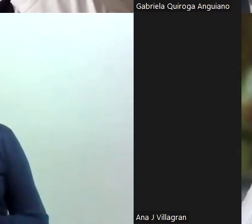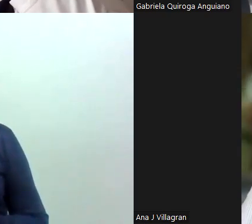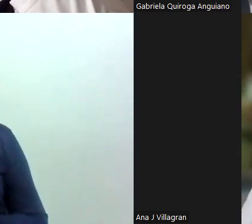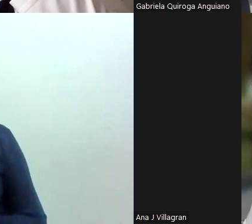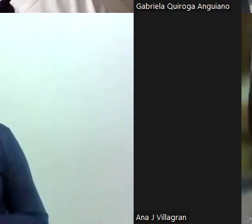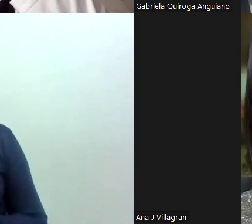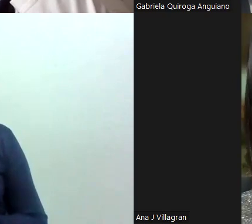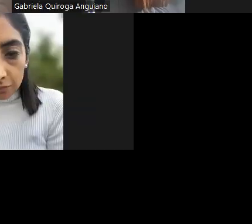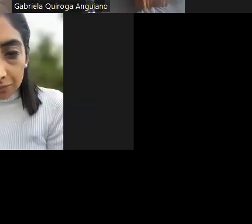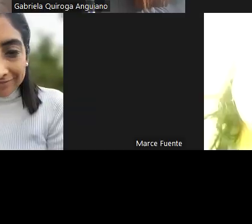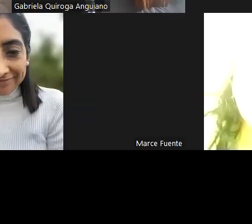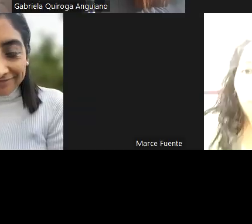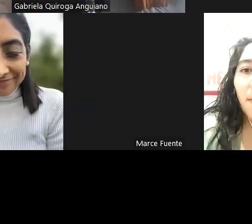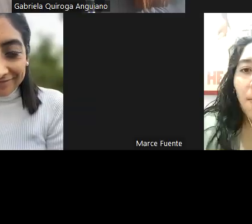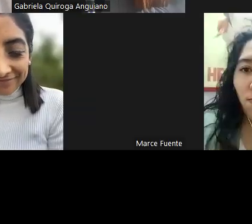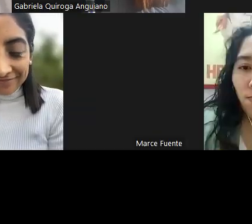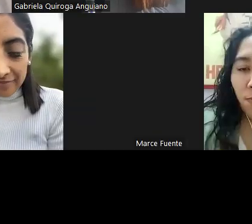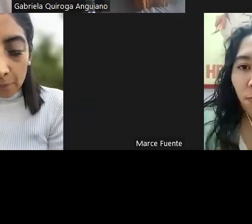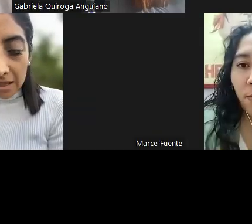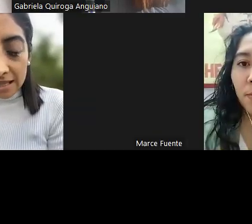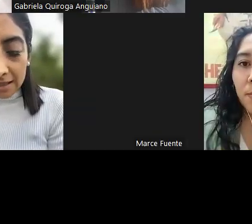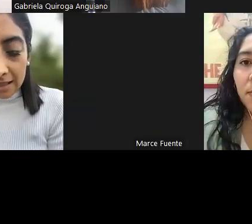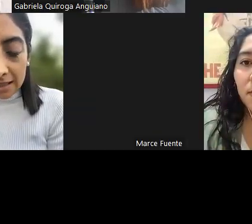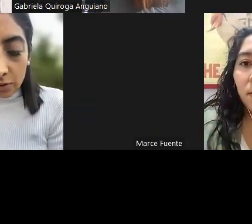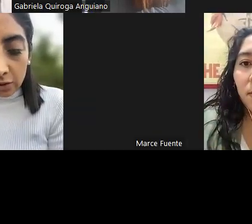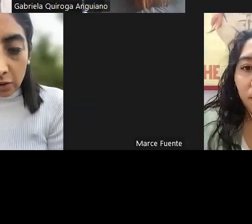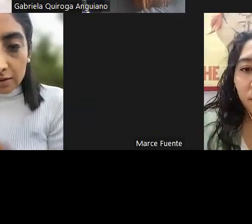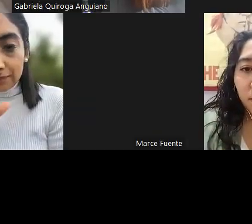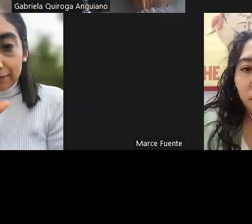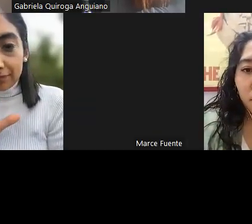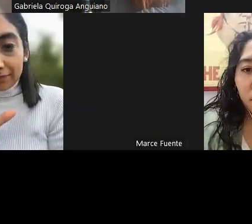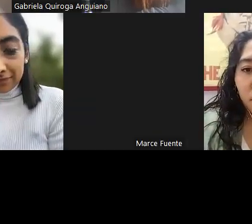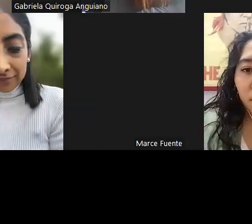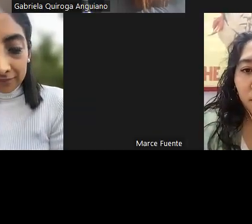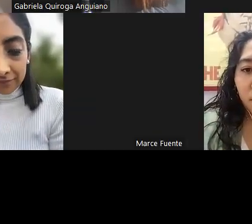Diputada Ana Yoselín Villagran Villasana. Presente, saludos a todas.